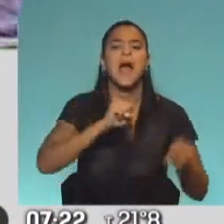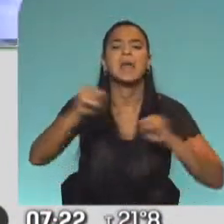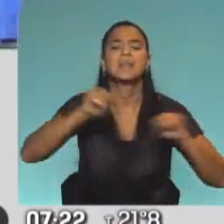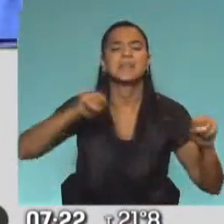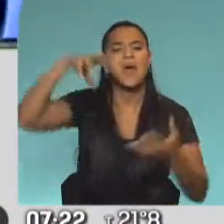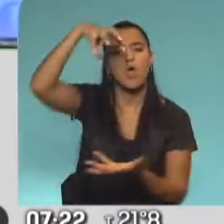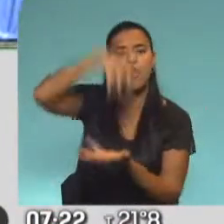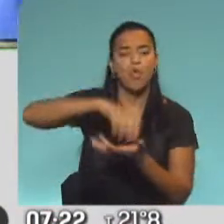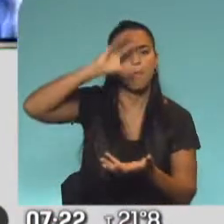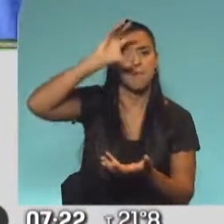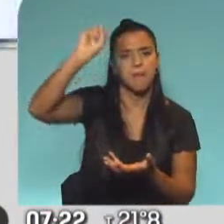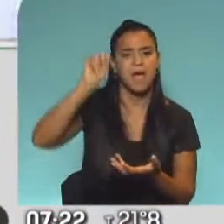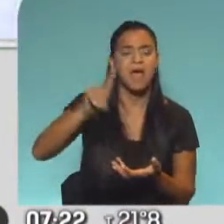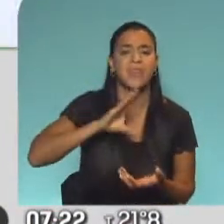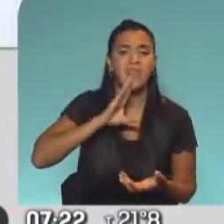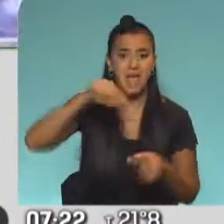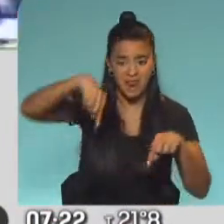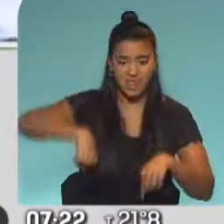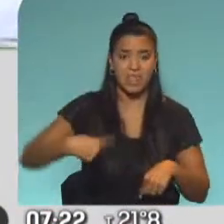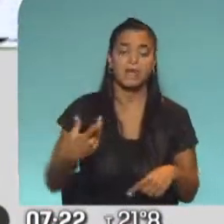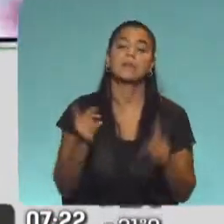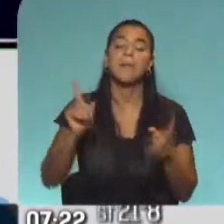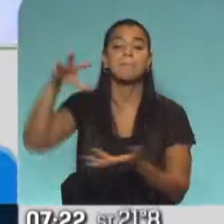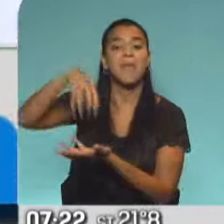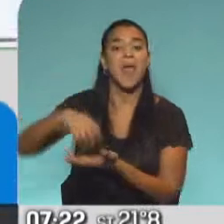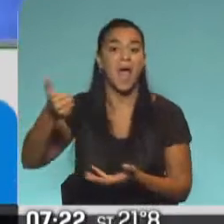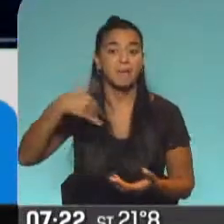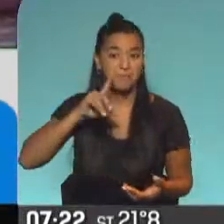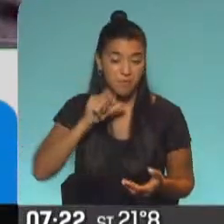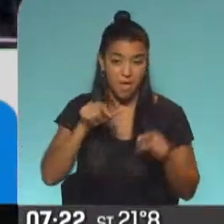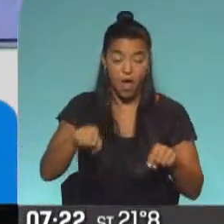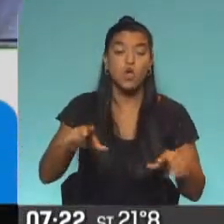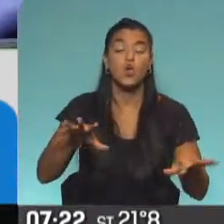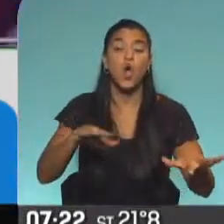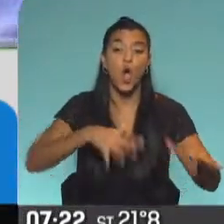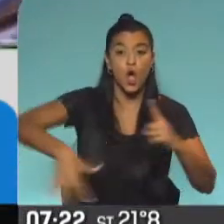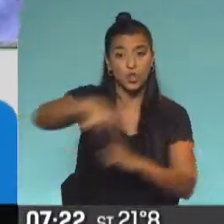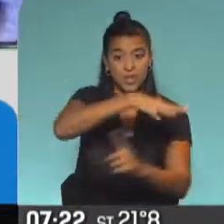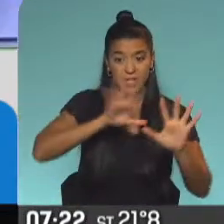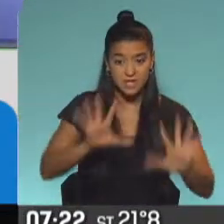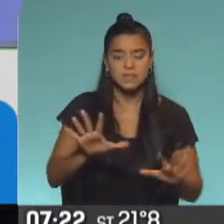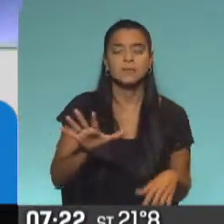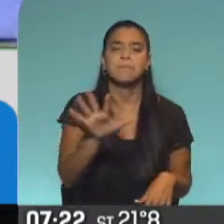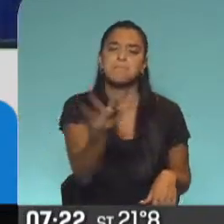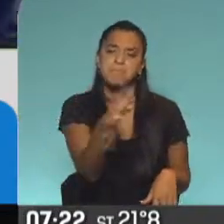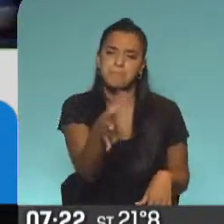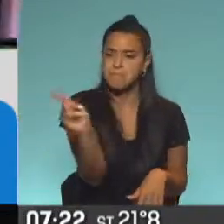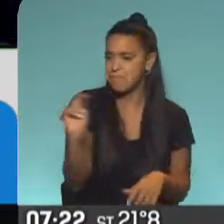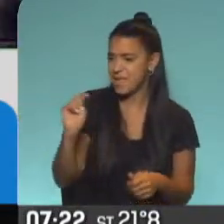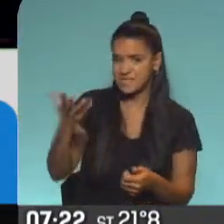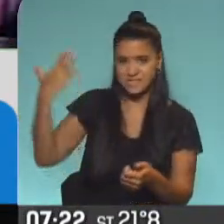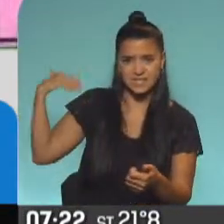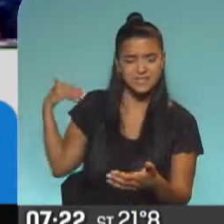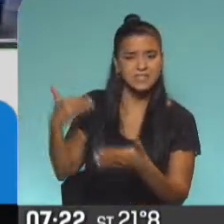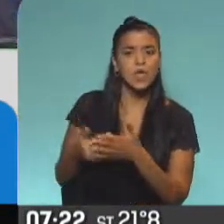a la Embajada de Israel en la Argentina y a la AMIA. En este contexto ocurrió hace apenas algunos meses, a